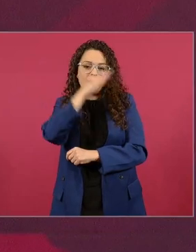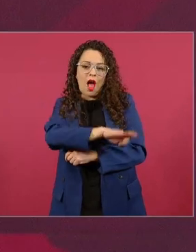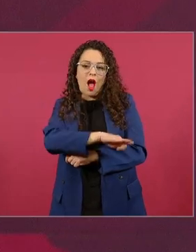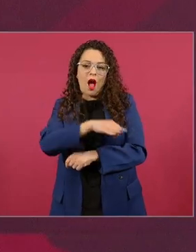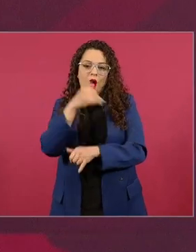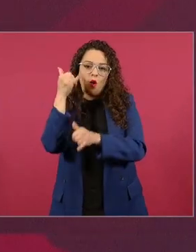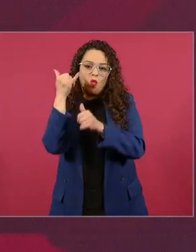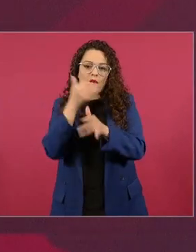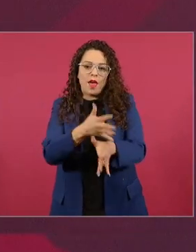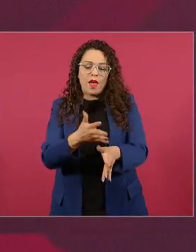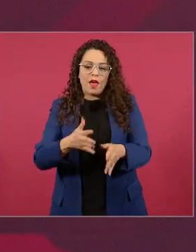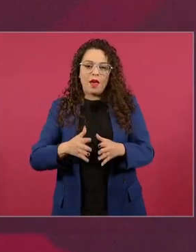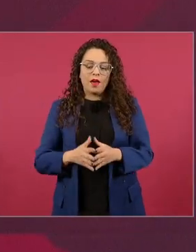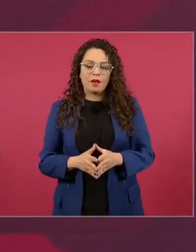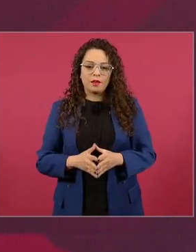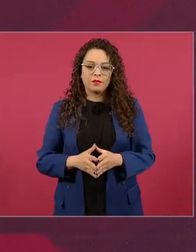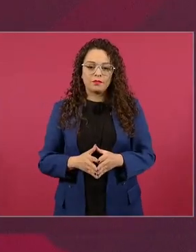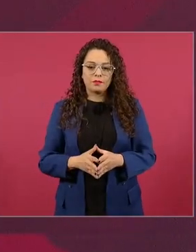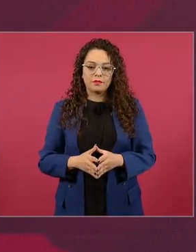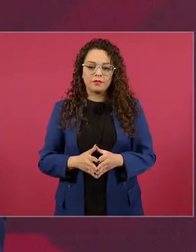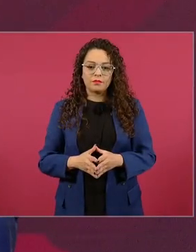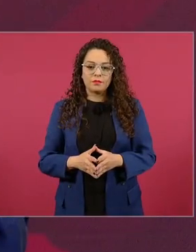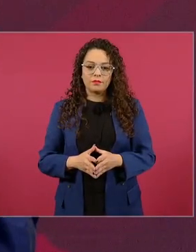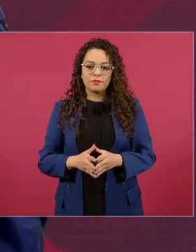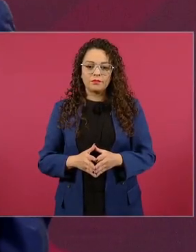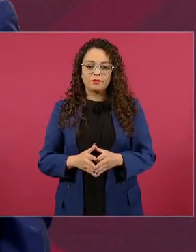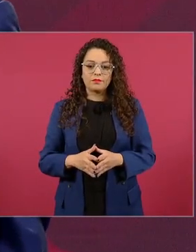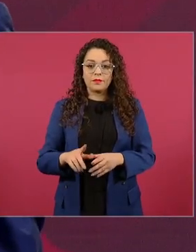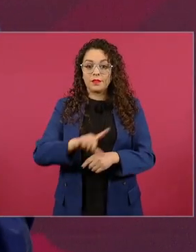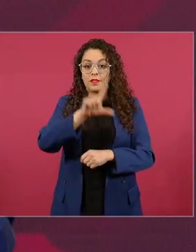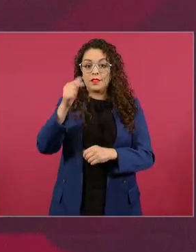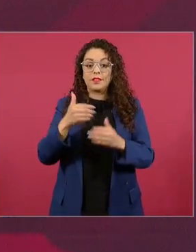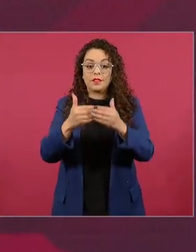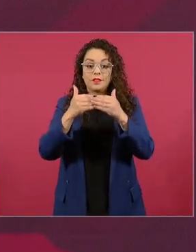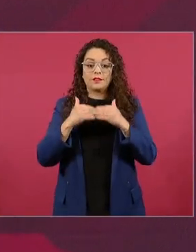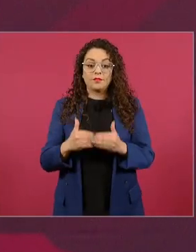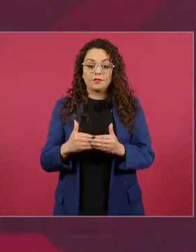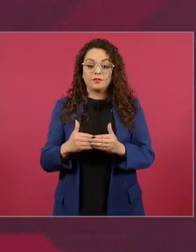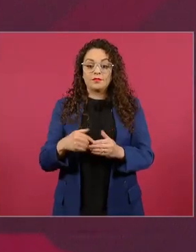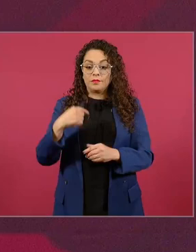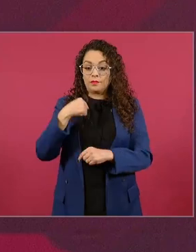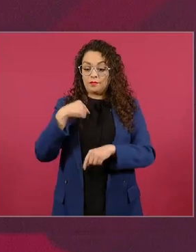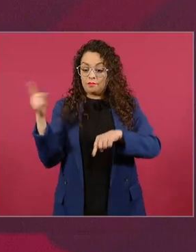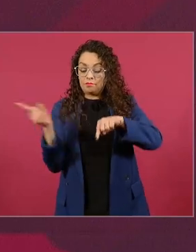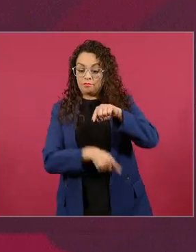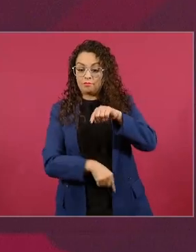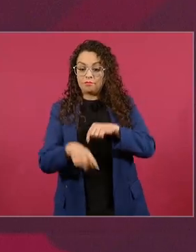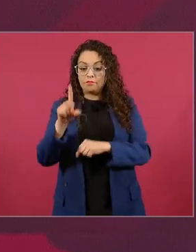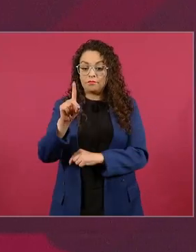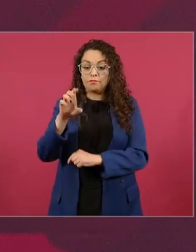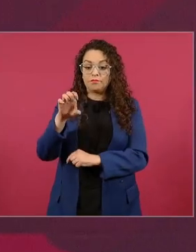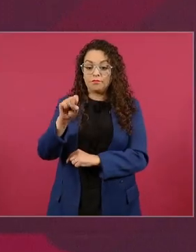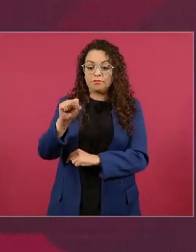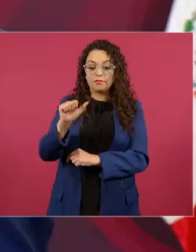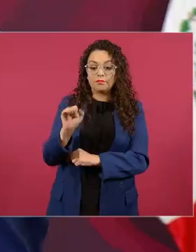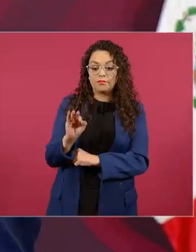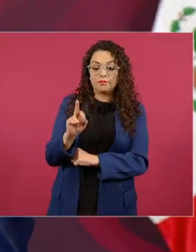luego cuando mi desafuero ¿quién me saca adelante? el pueblo